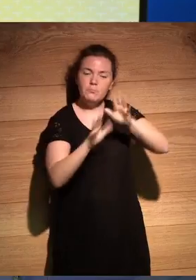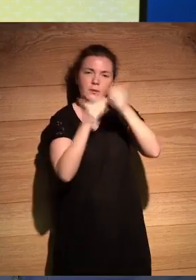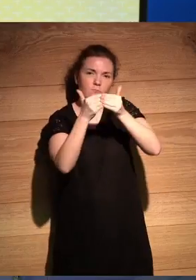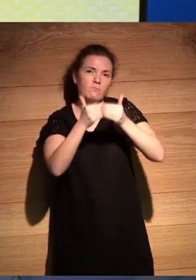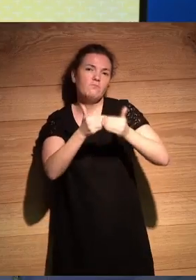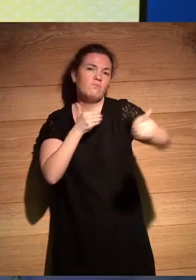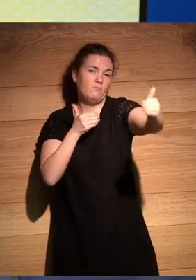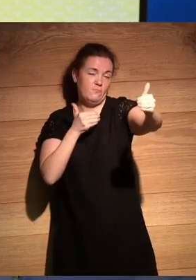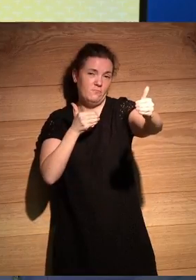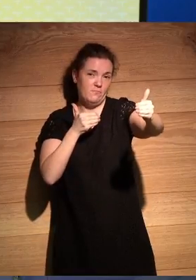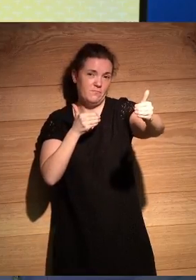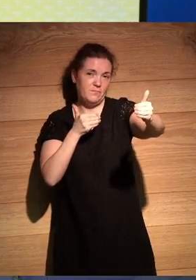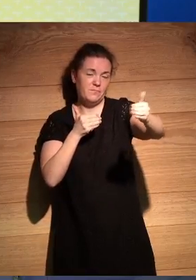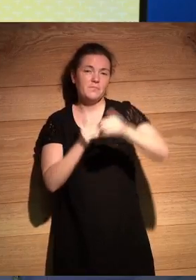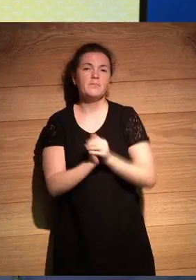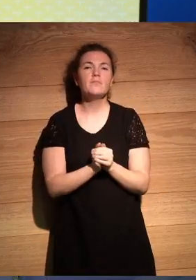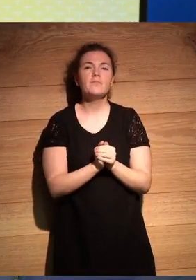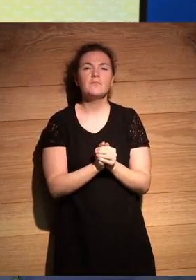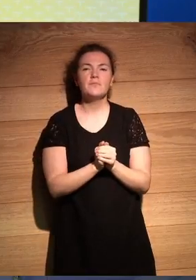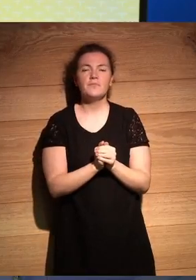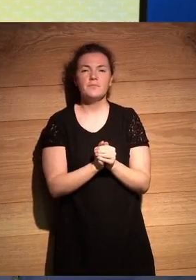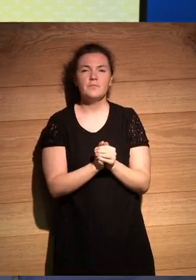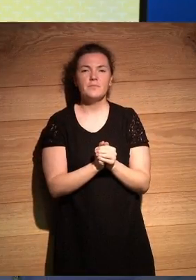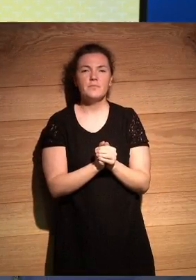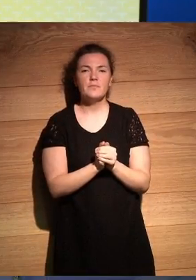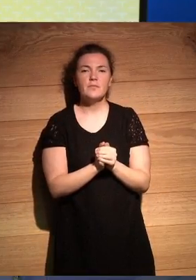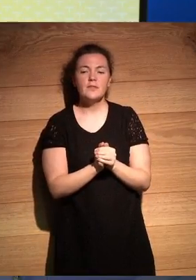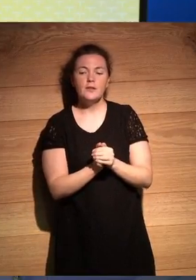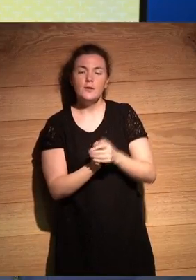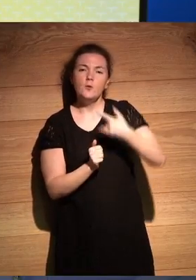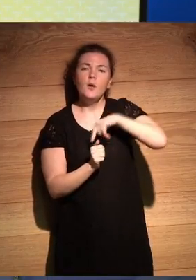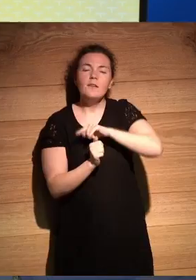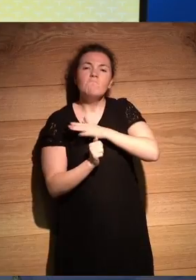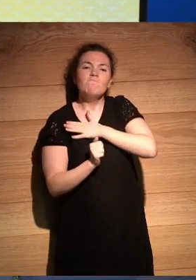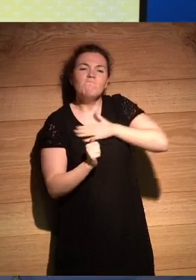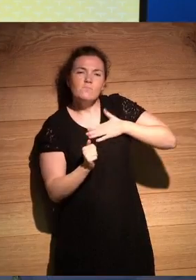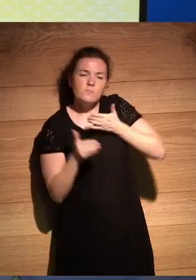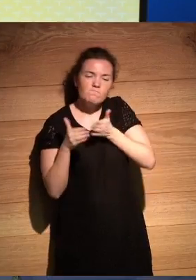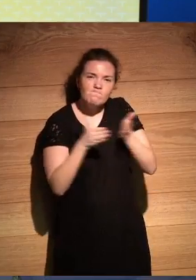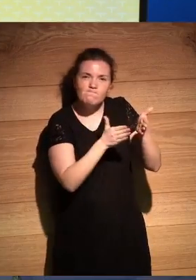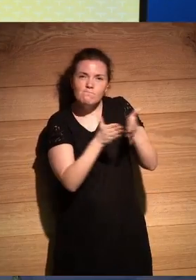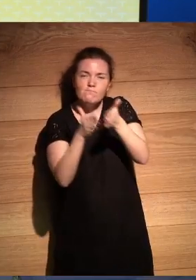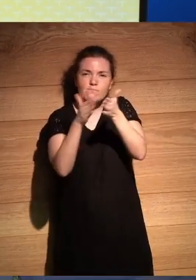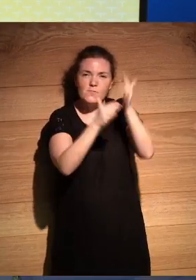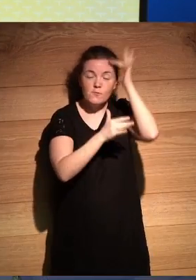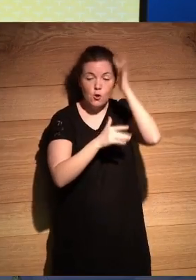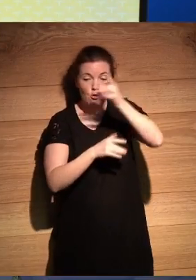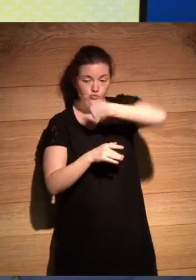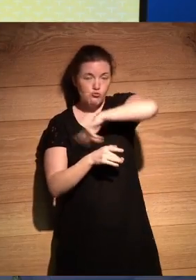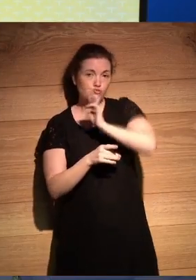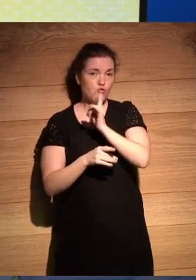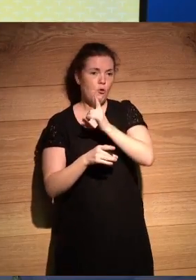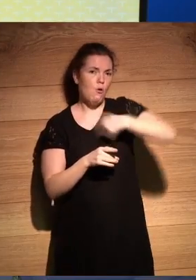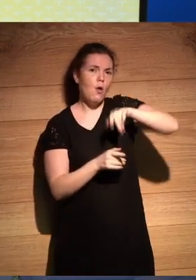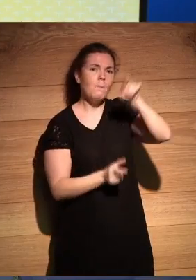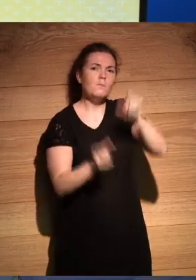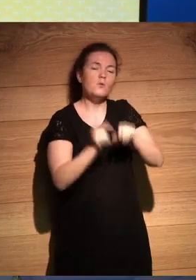plazo, una visión con una especie de giro alegórico que nosotros definimos como, no solo nosotros, muchos, como